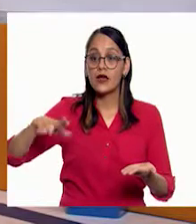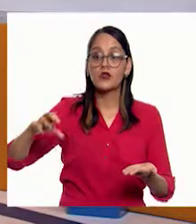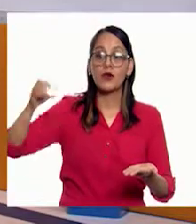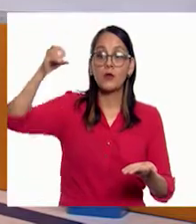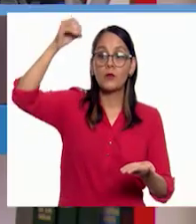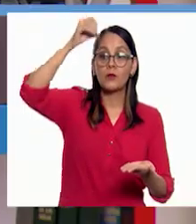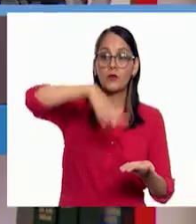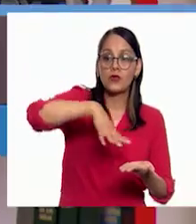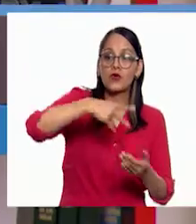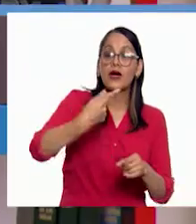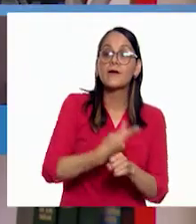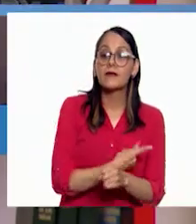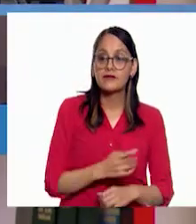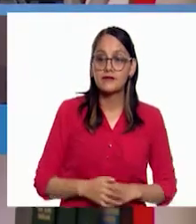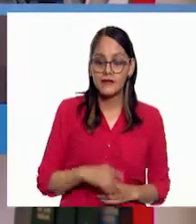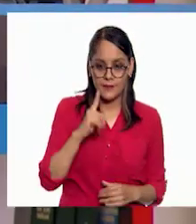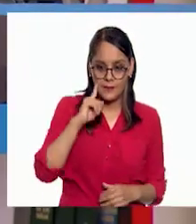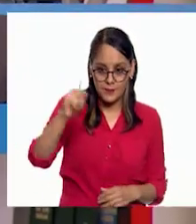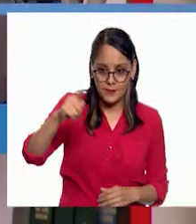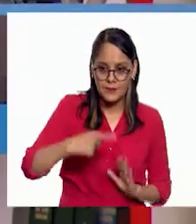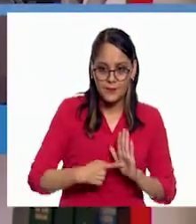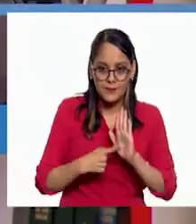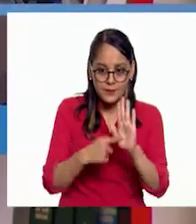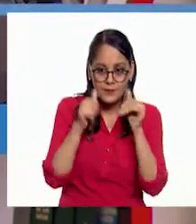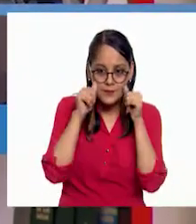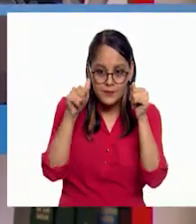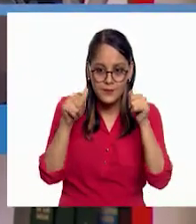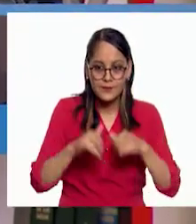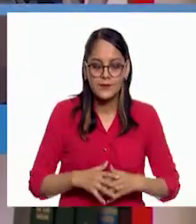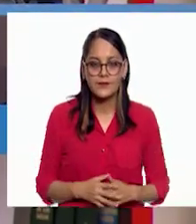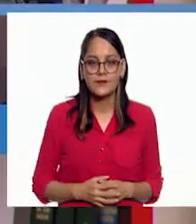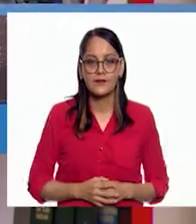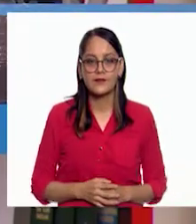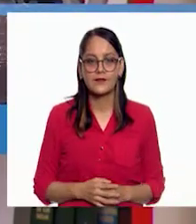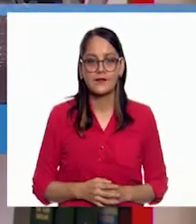entonces. A ver. Mucha atención, niñas y niños. Vamos a ver qué sucede.